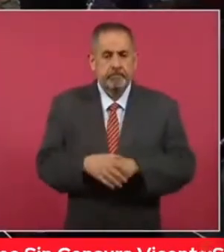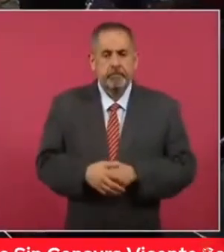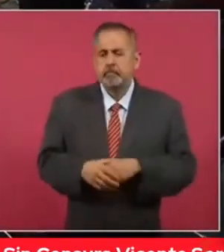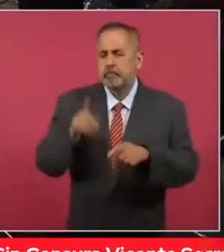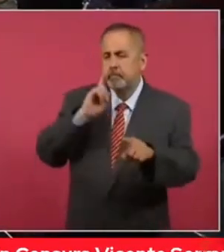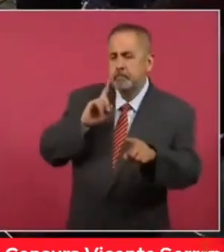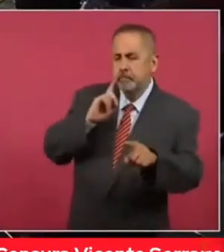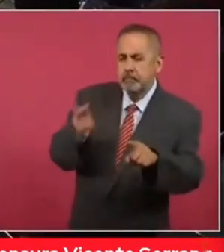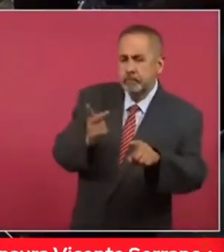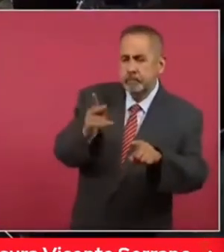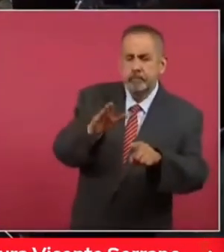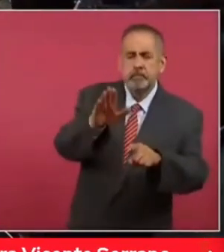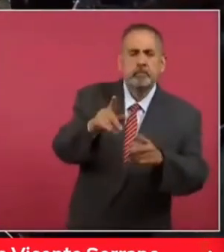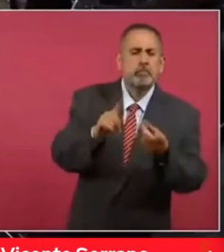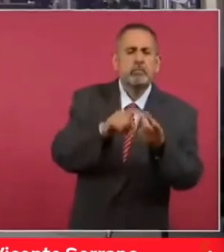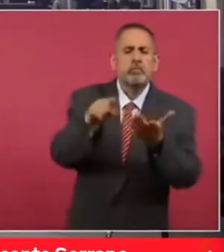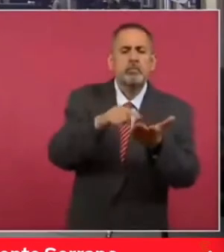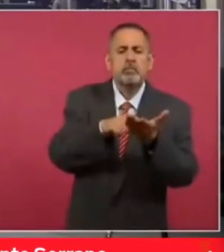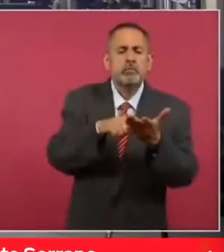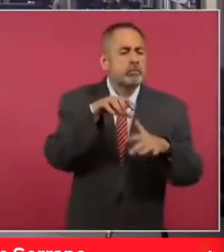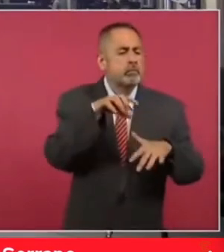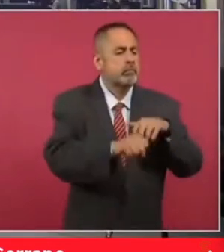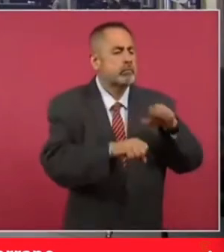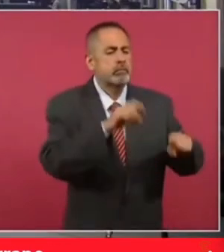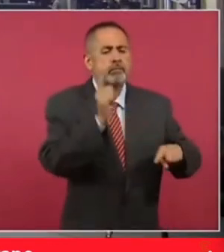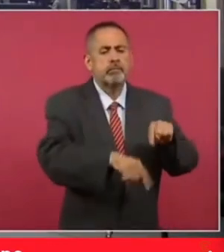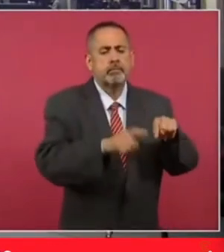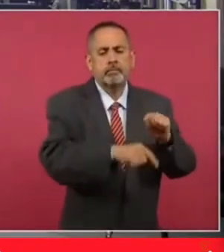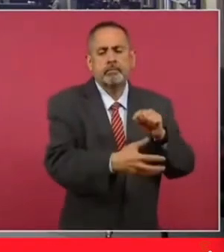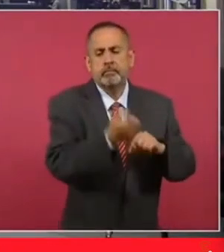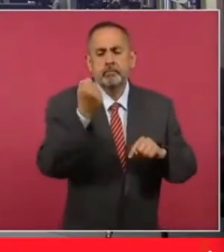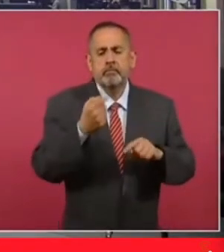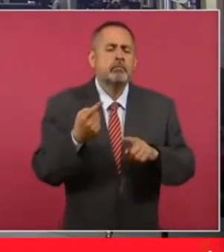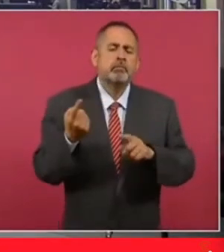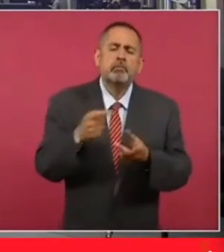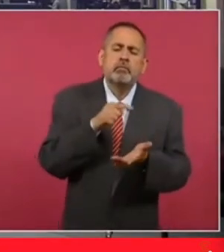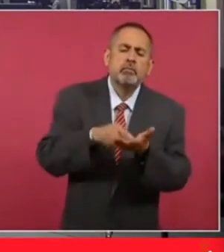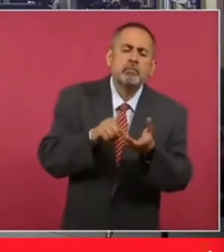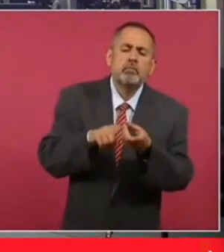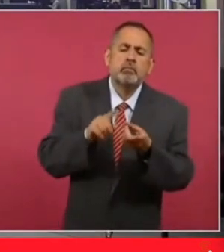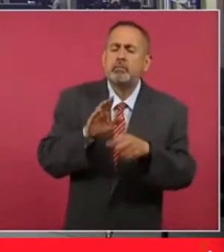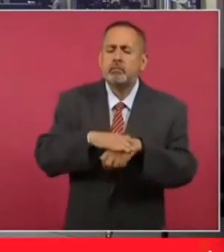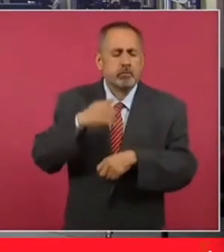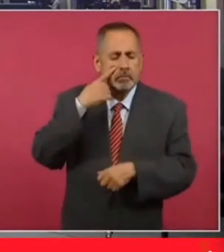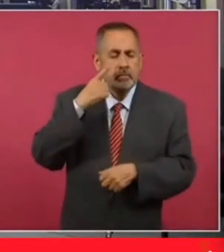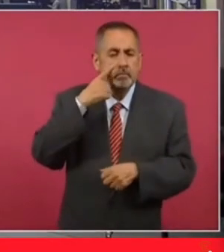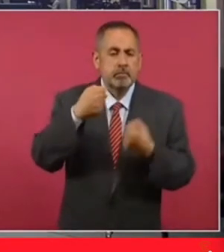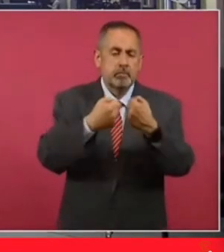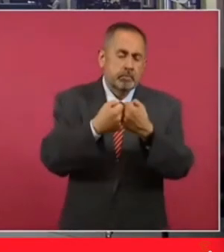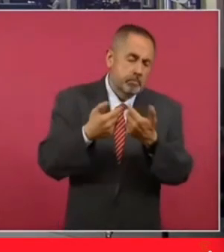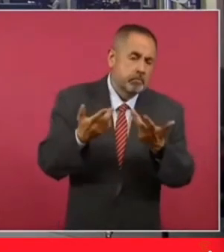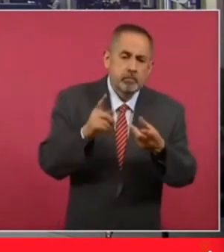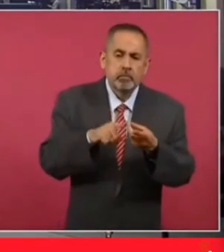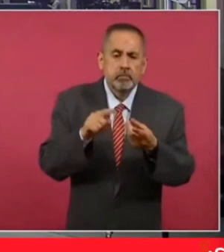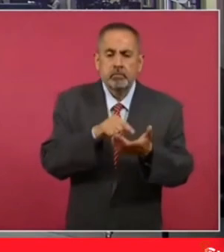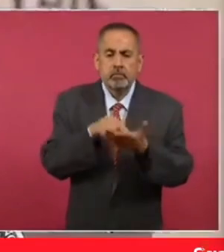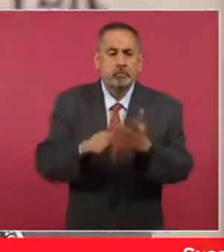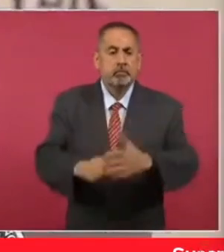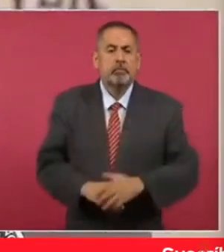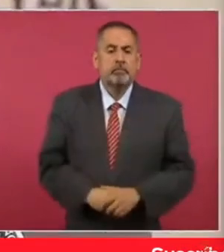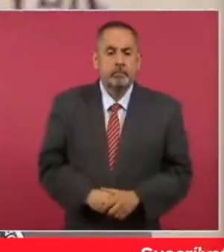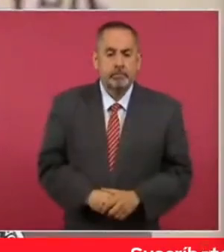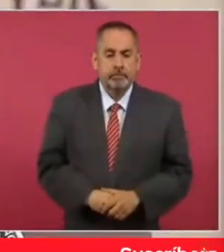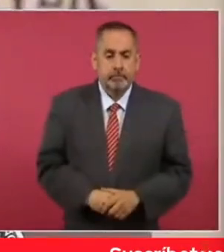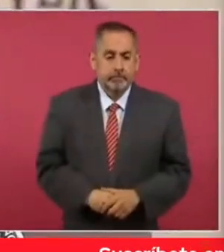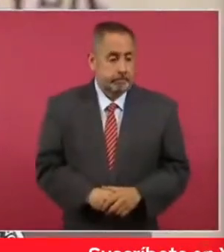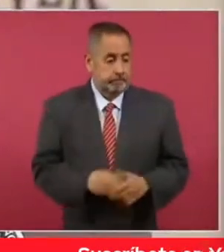preguntar, en qué lugares se decomisan, se dan estos decomisos, cuáles son, es la frontera, pero cuáles lugares. Bueno, los